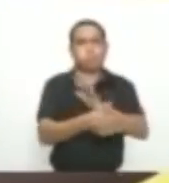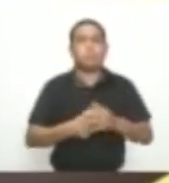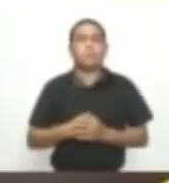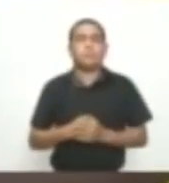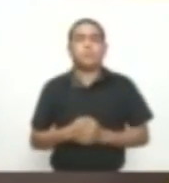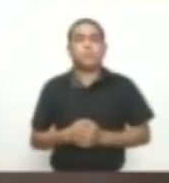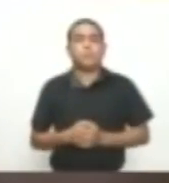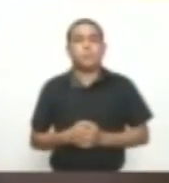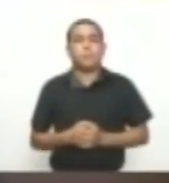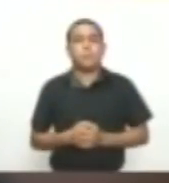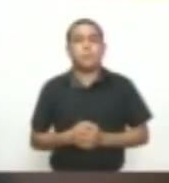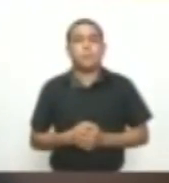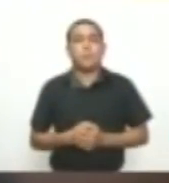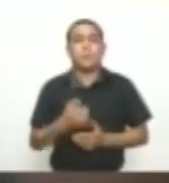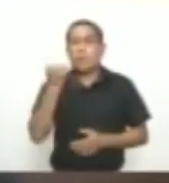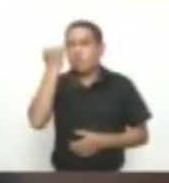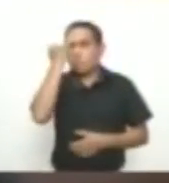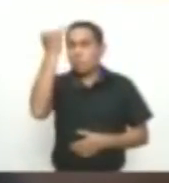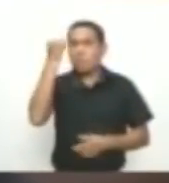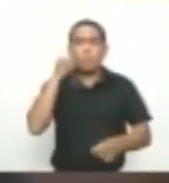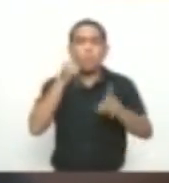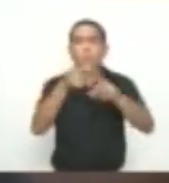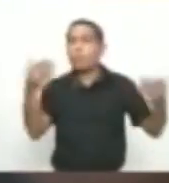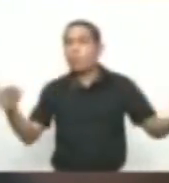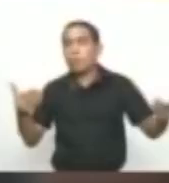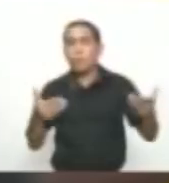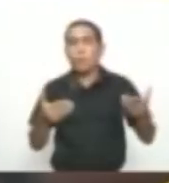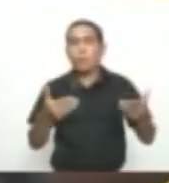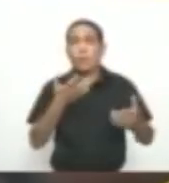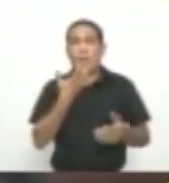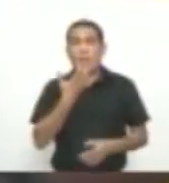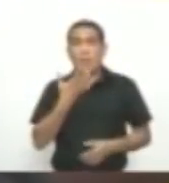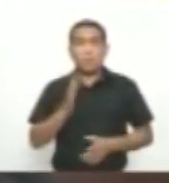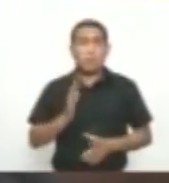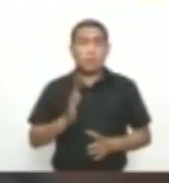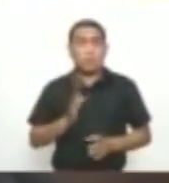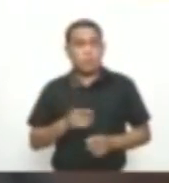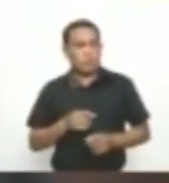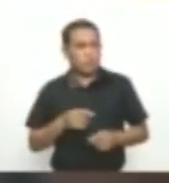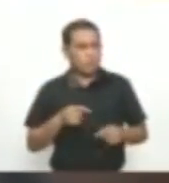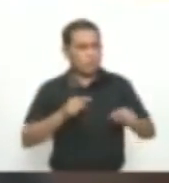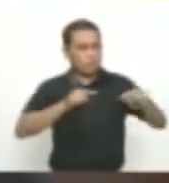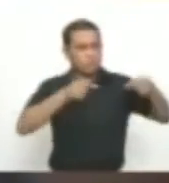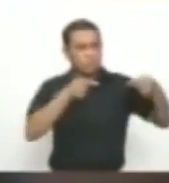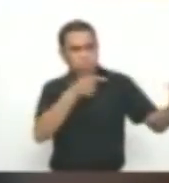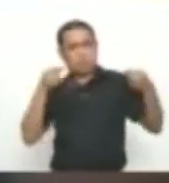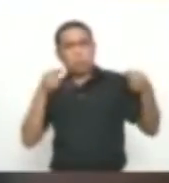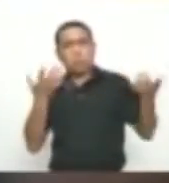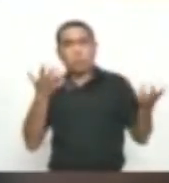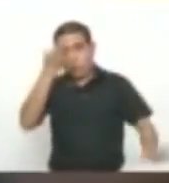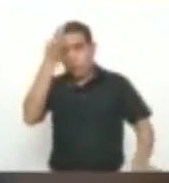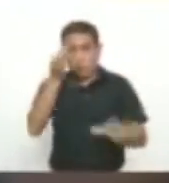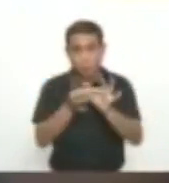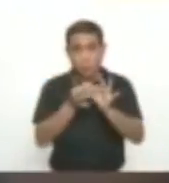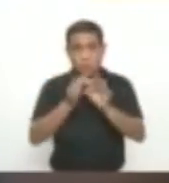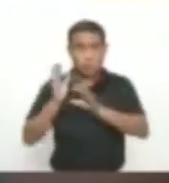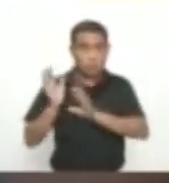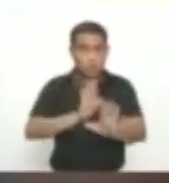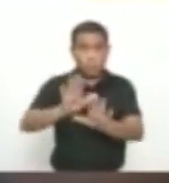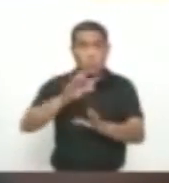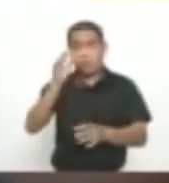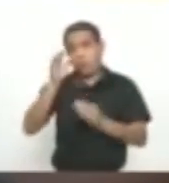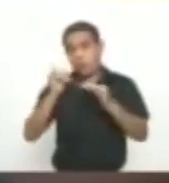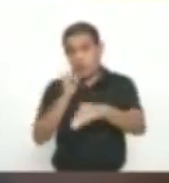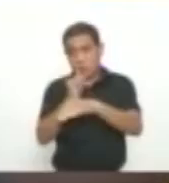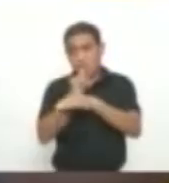Porque la idea no era chocar ni con la fe, ni con la